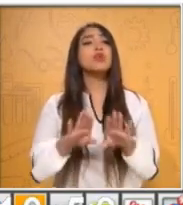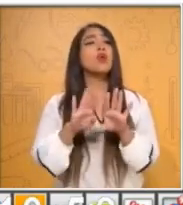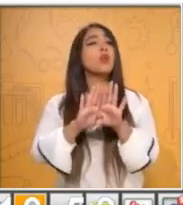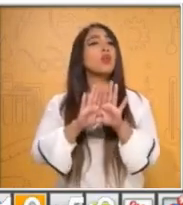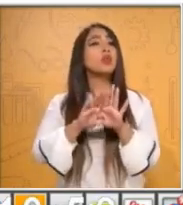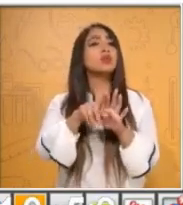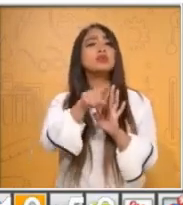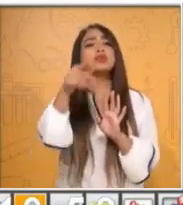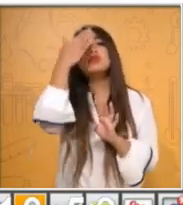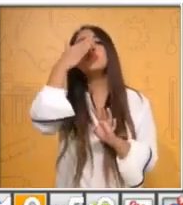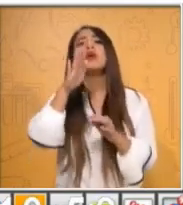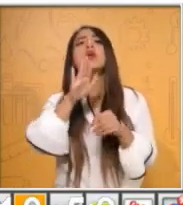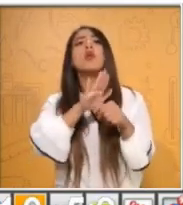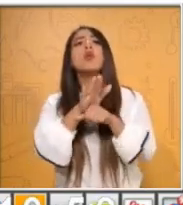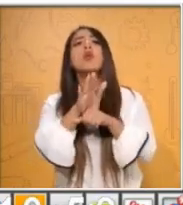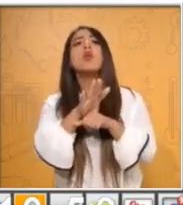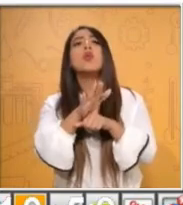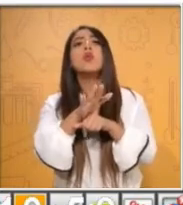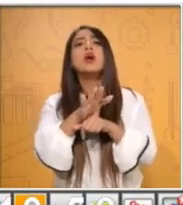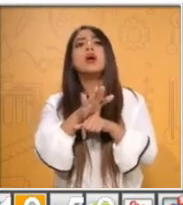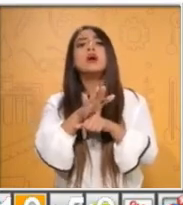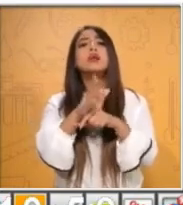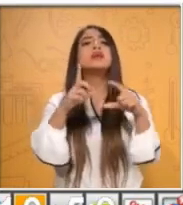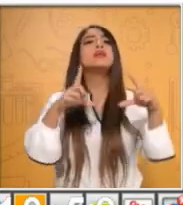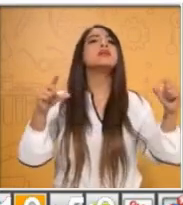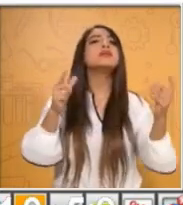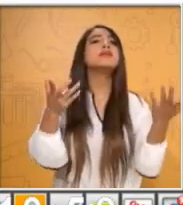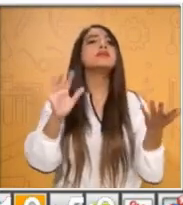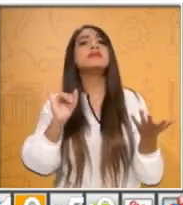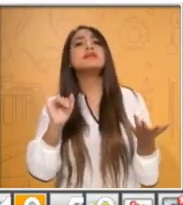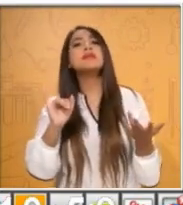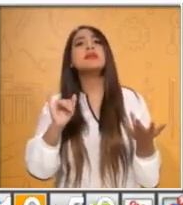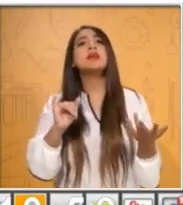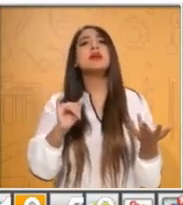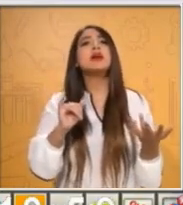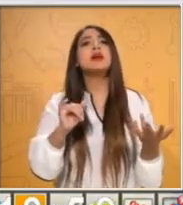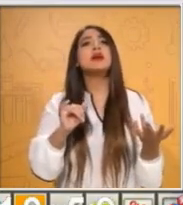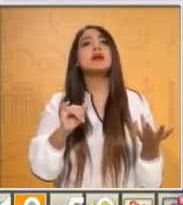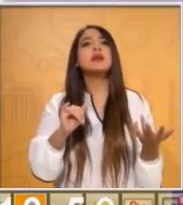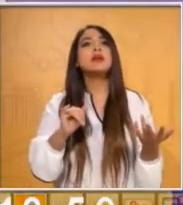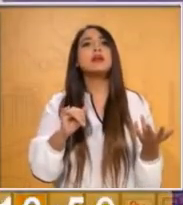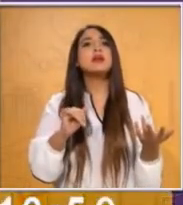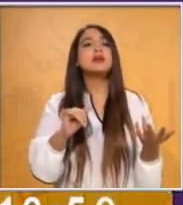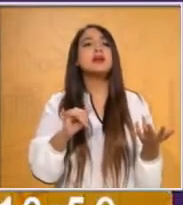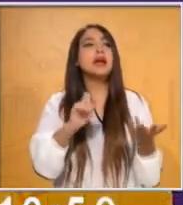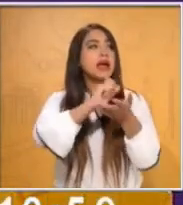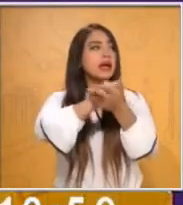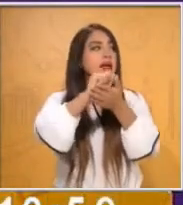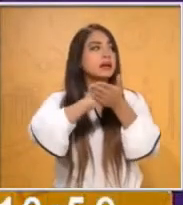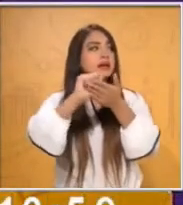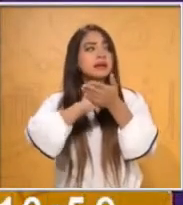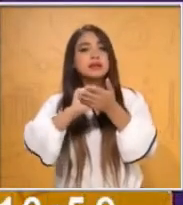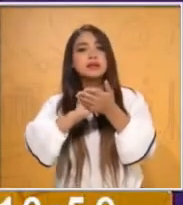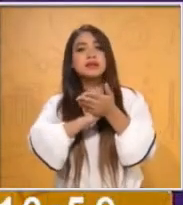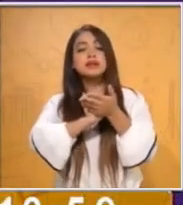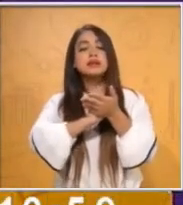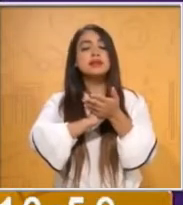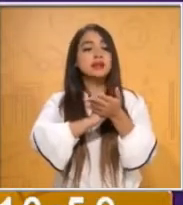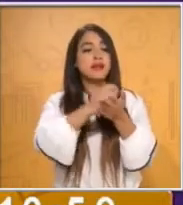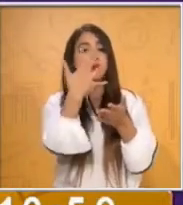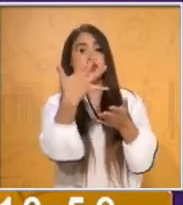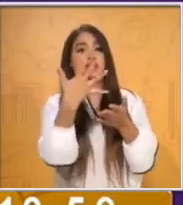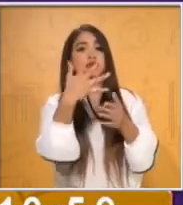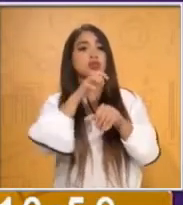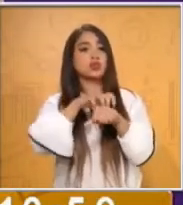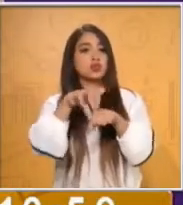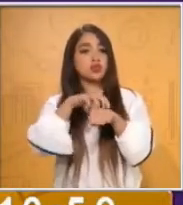Escribe cuántos puntos obtuvo cada participante. Y última, escribe cinco de los números que